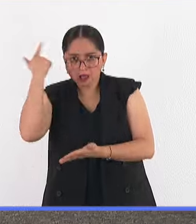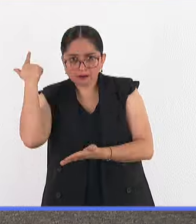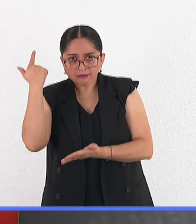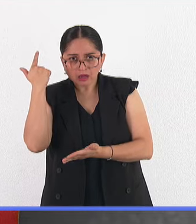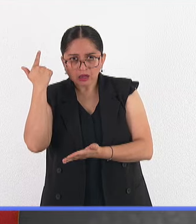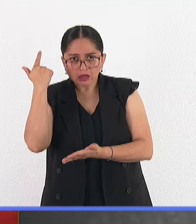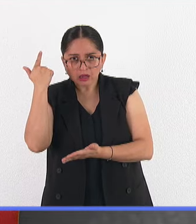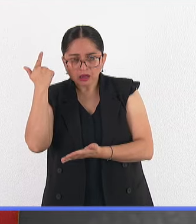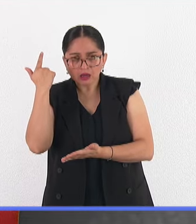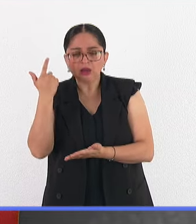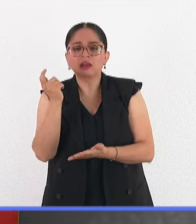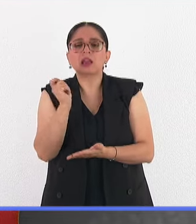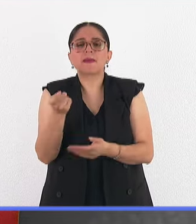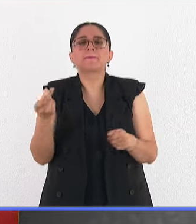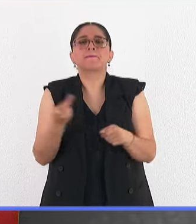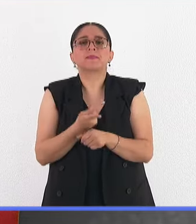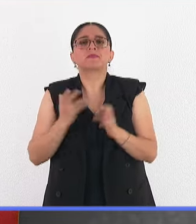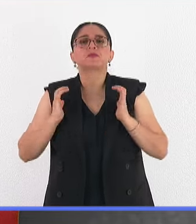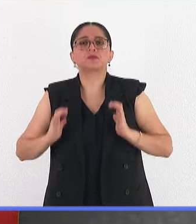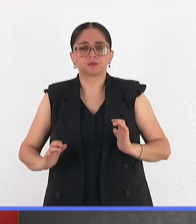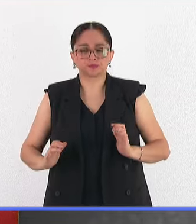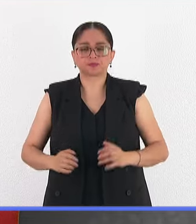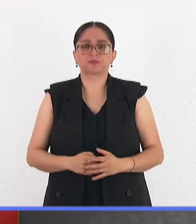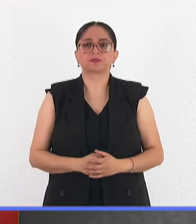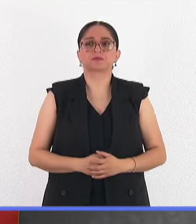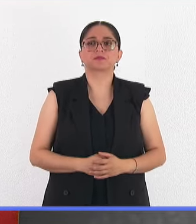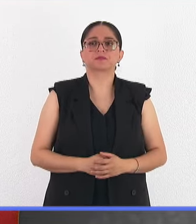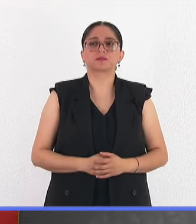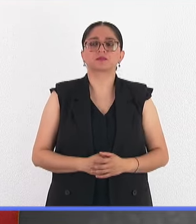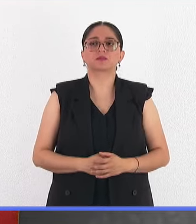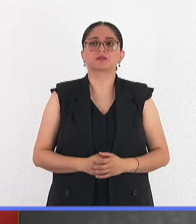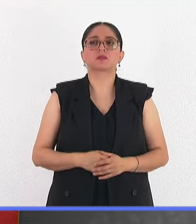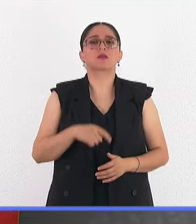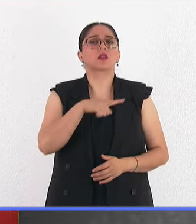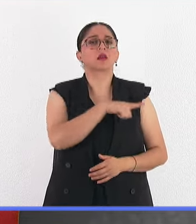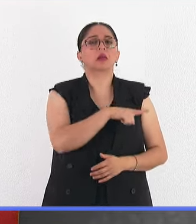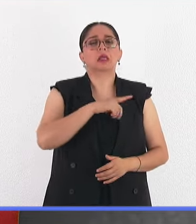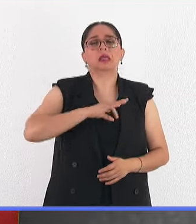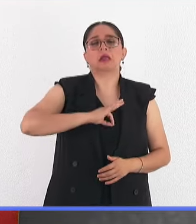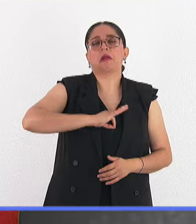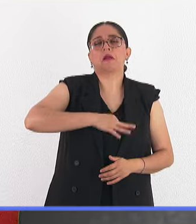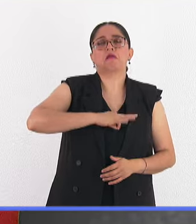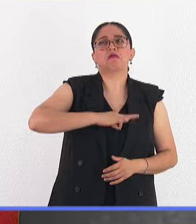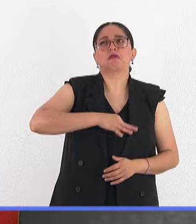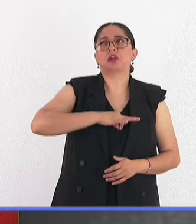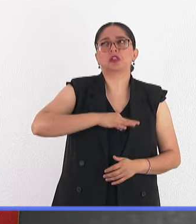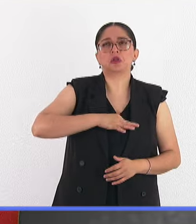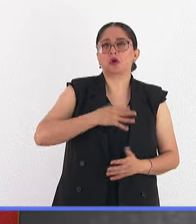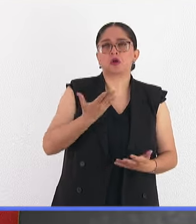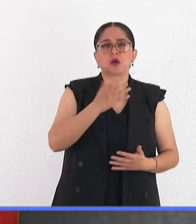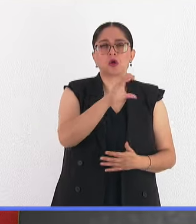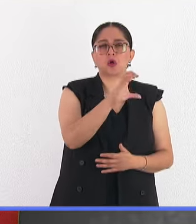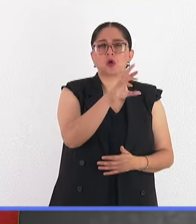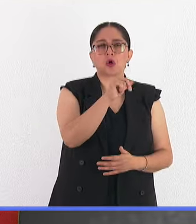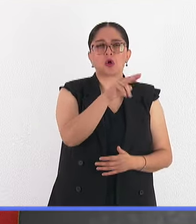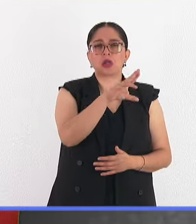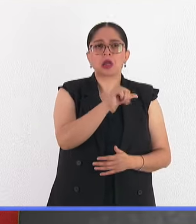más grave. Sí, sí. Esta infección va a estar en una fase que le llamamos crónica